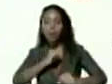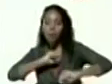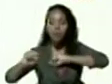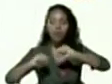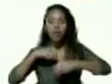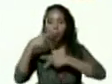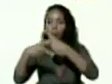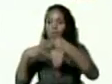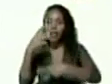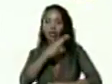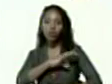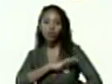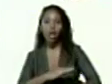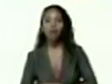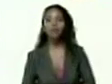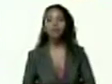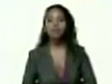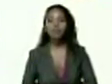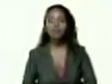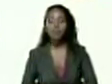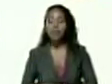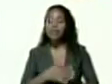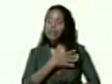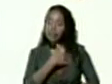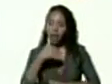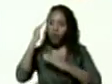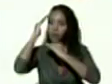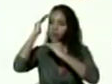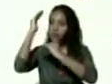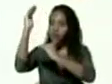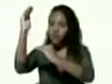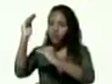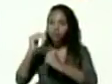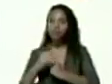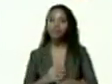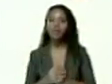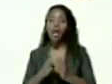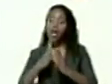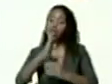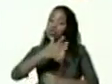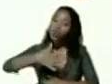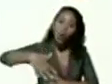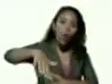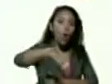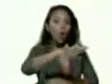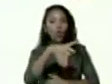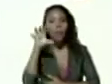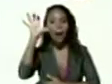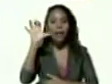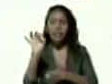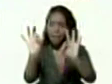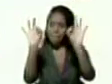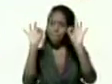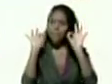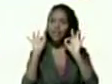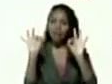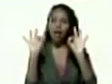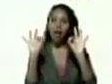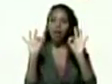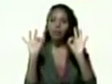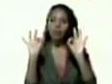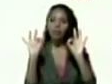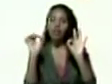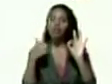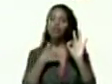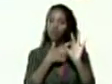nacional quiero saludar en todo el país de manera especial hoy quisimos